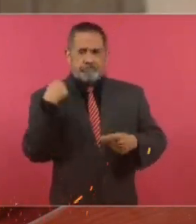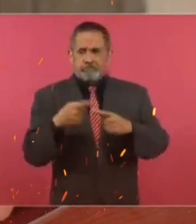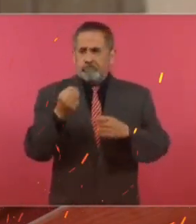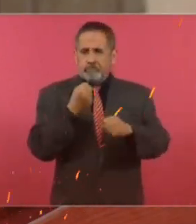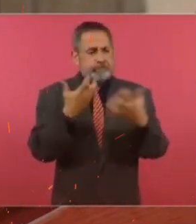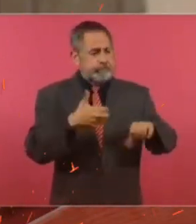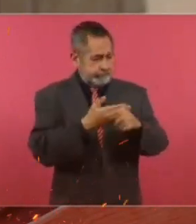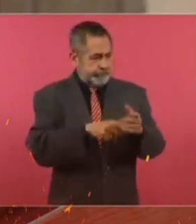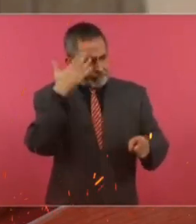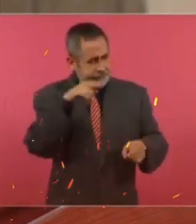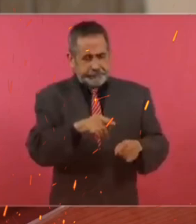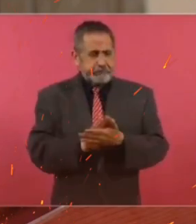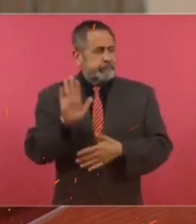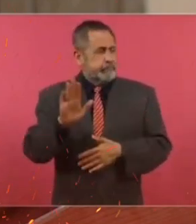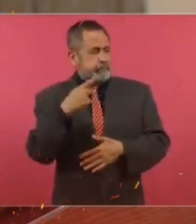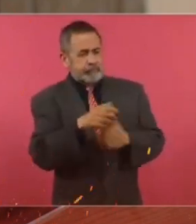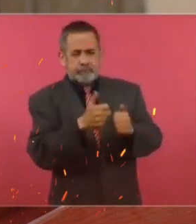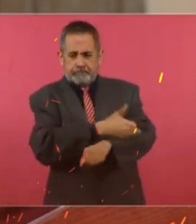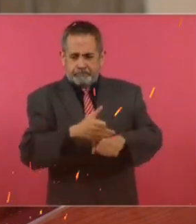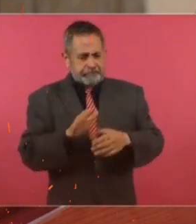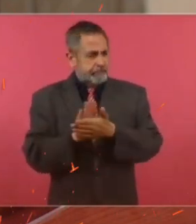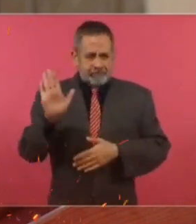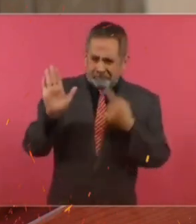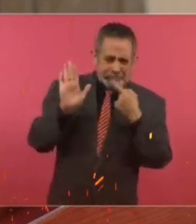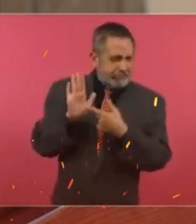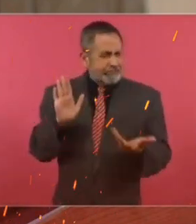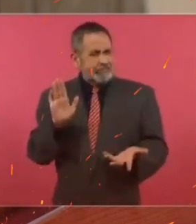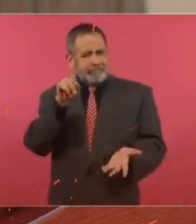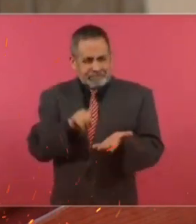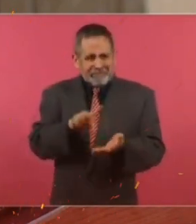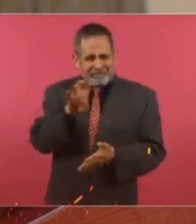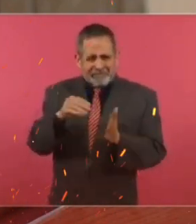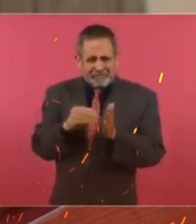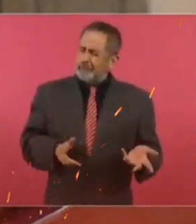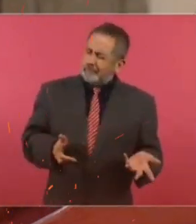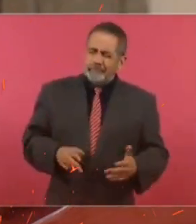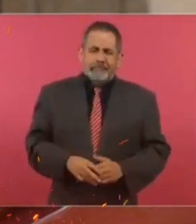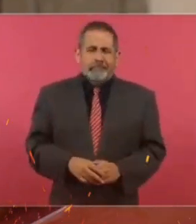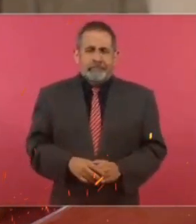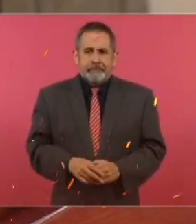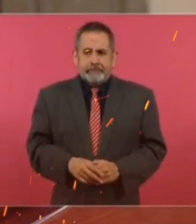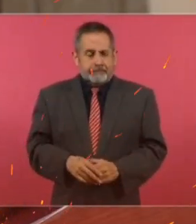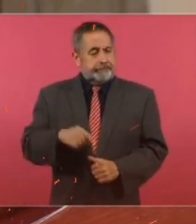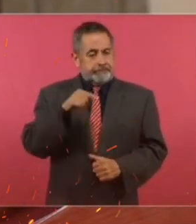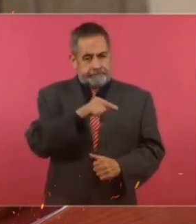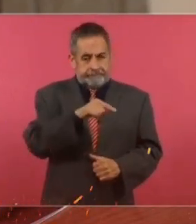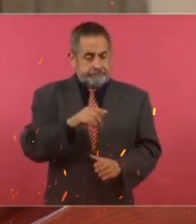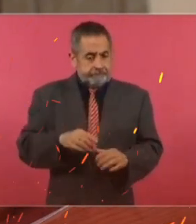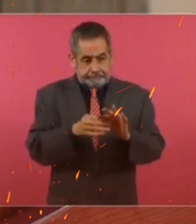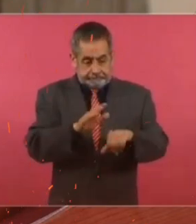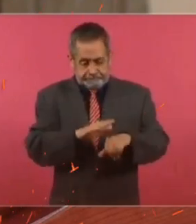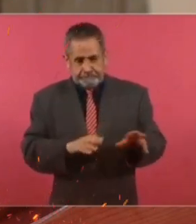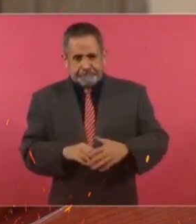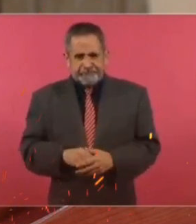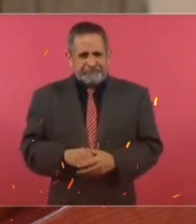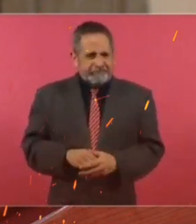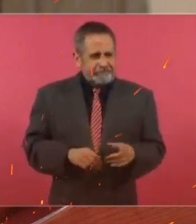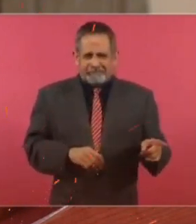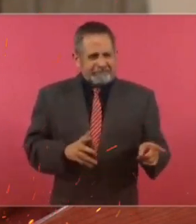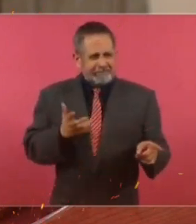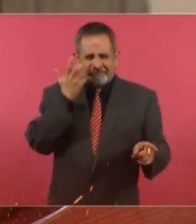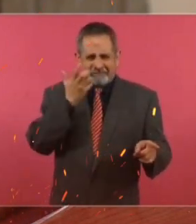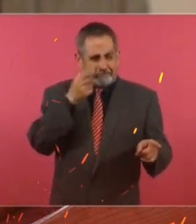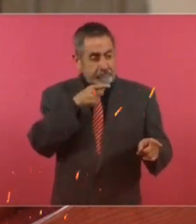empresa de la señora y su familia, por más de mil cuatrocientos millones de pesos. Advierte, entre comillas, malicia